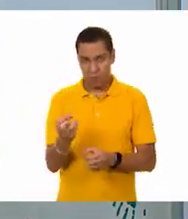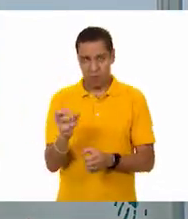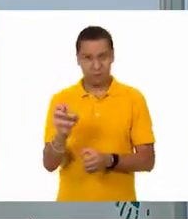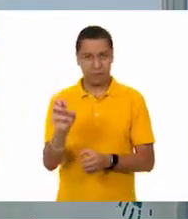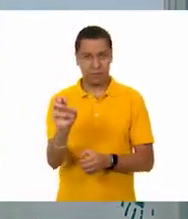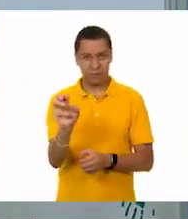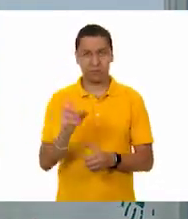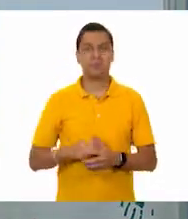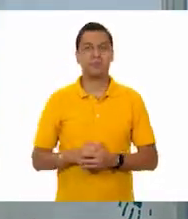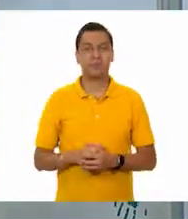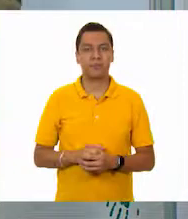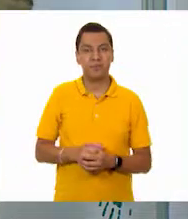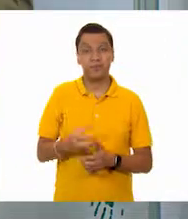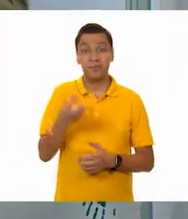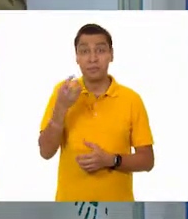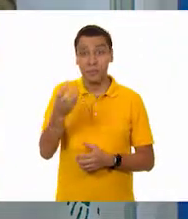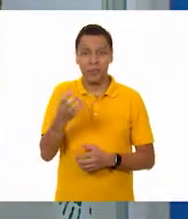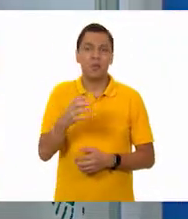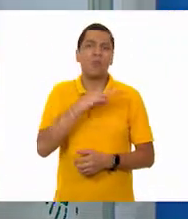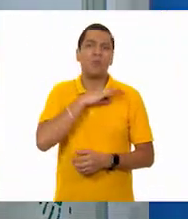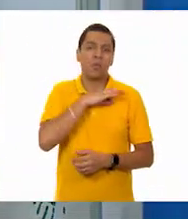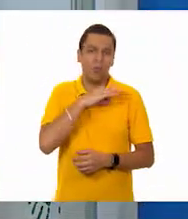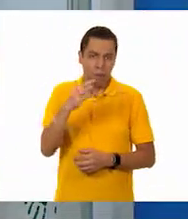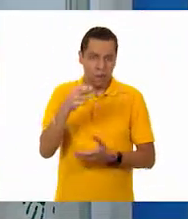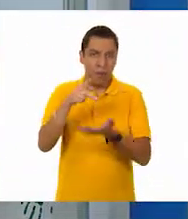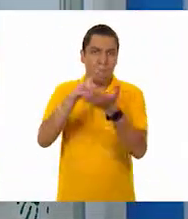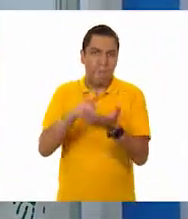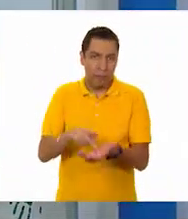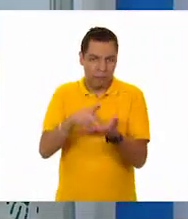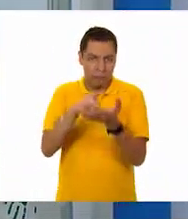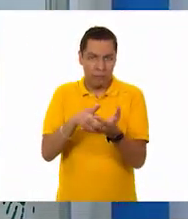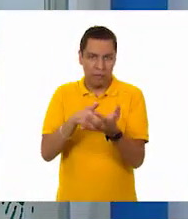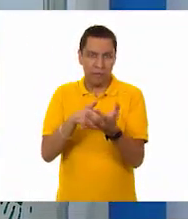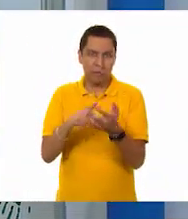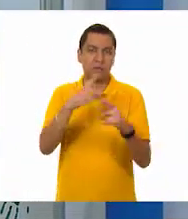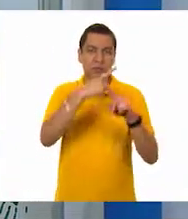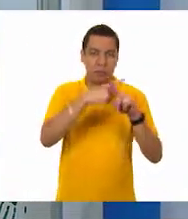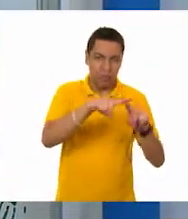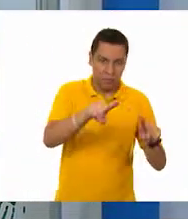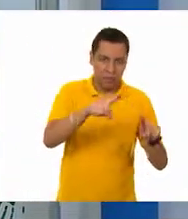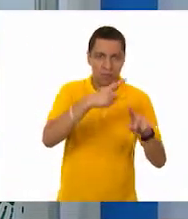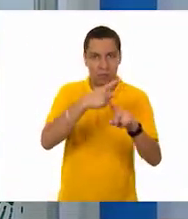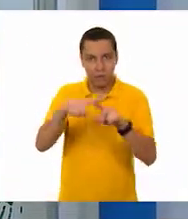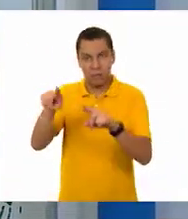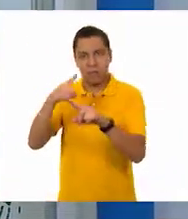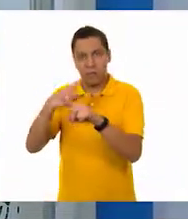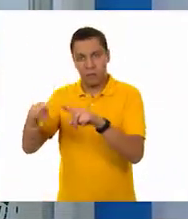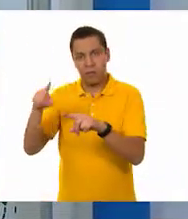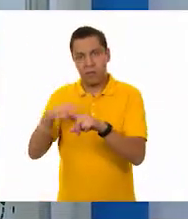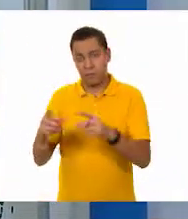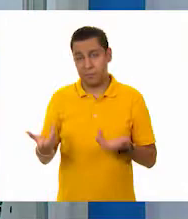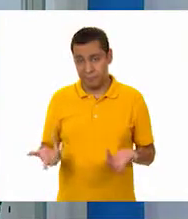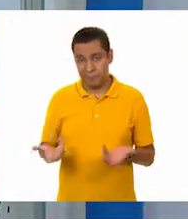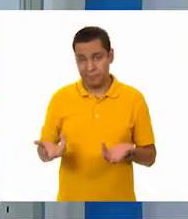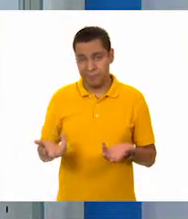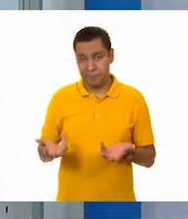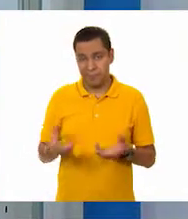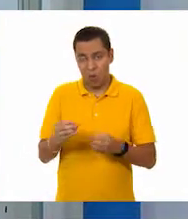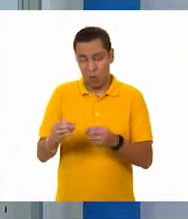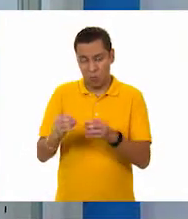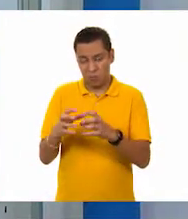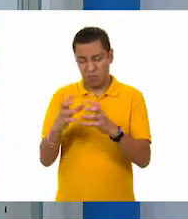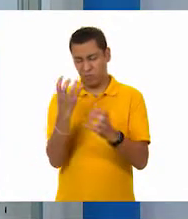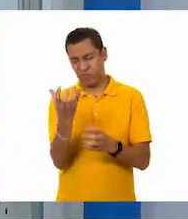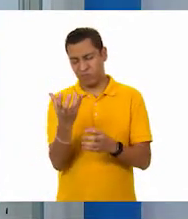Eso justamente también afecta el peso. Y, ¿por qué no? También hay unas que incluso están partidas porque a lo mejor tenían algo feo. Ah,